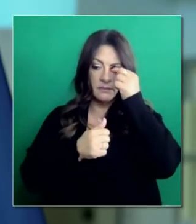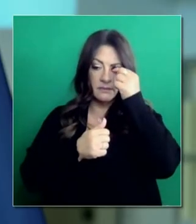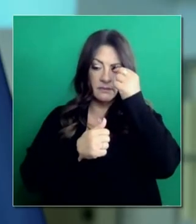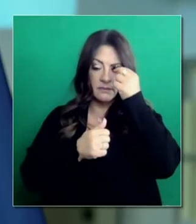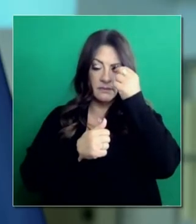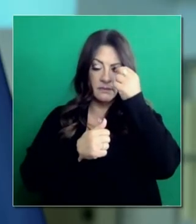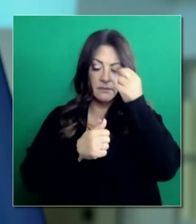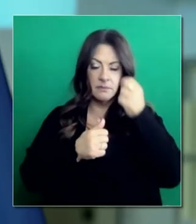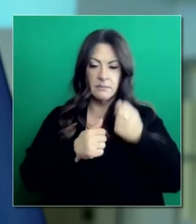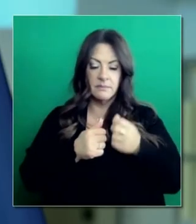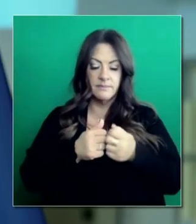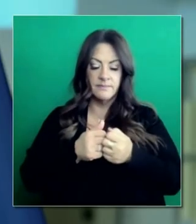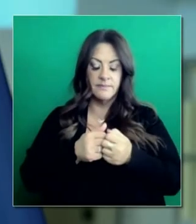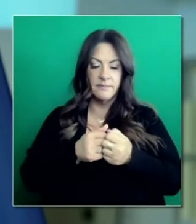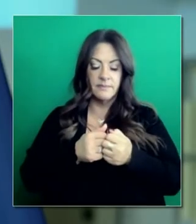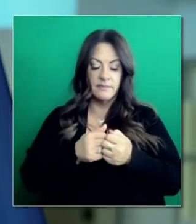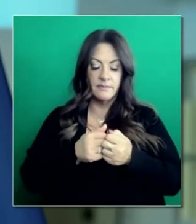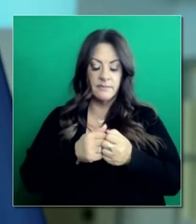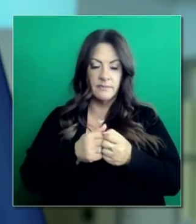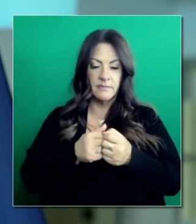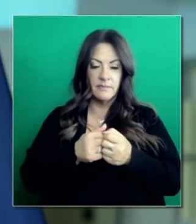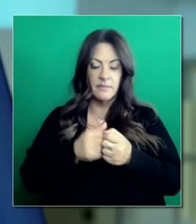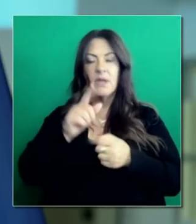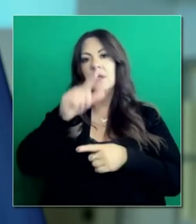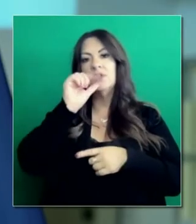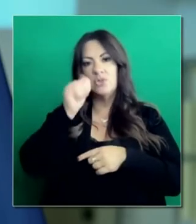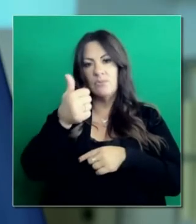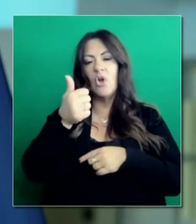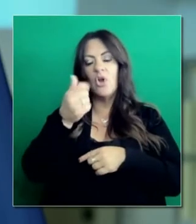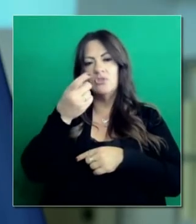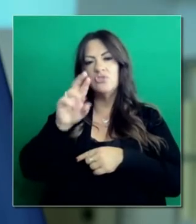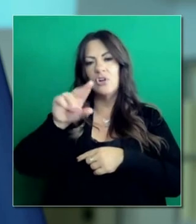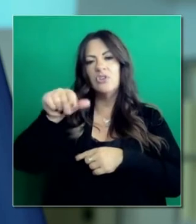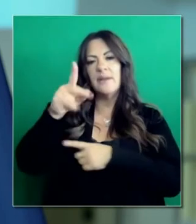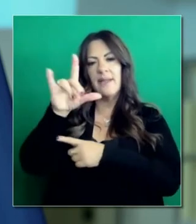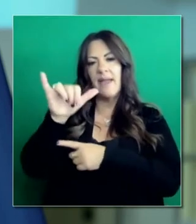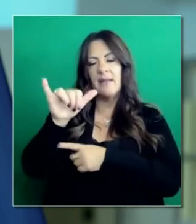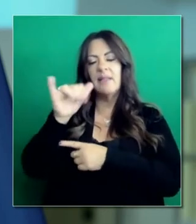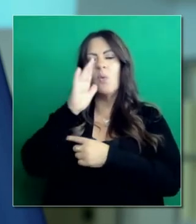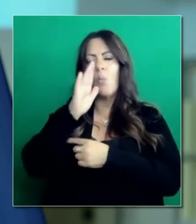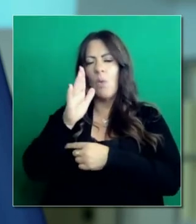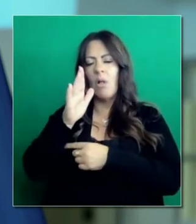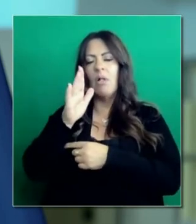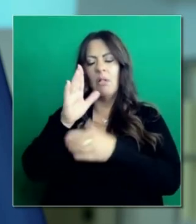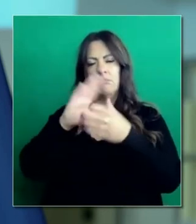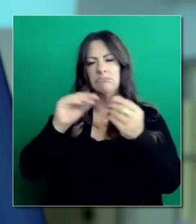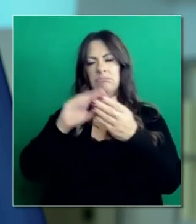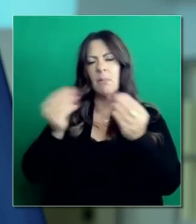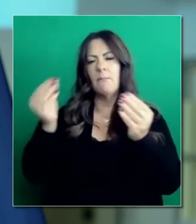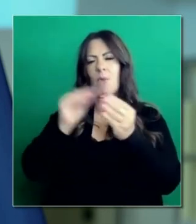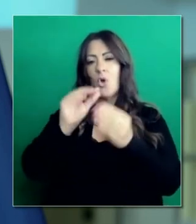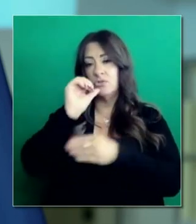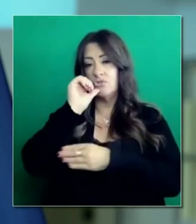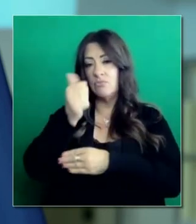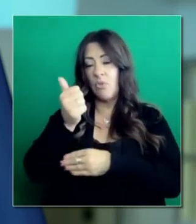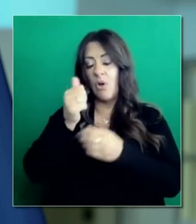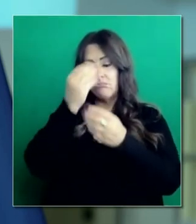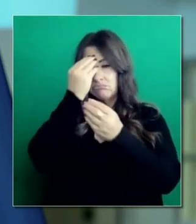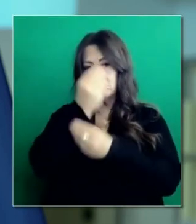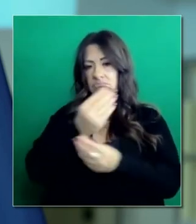mañana el doctor Ghali estará aquí de regreso y enfrente de todos ustedes para darles una reseña más específica